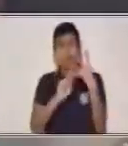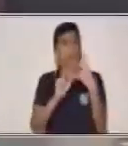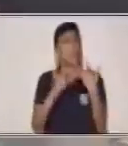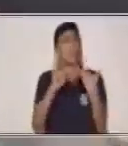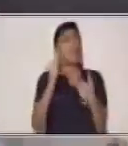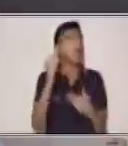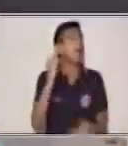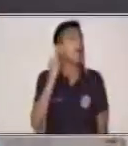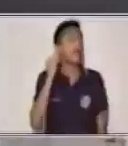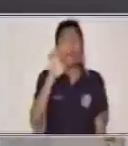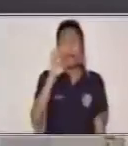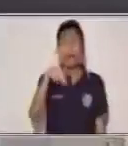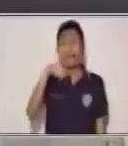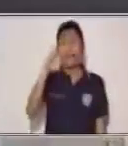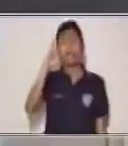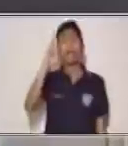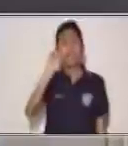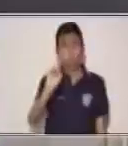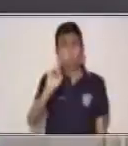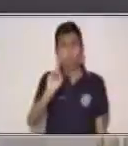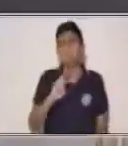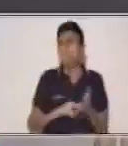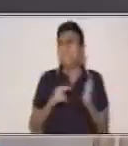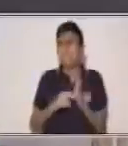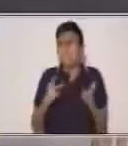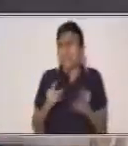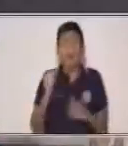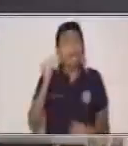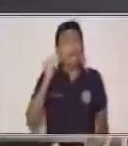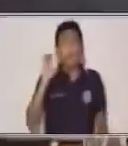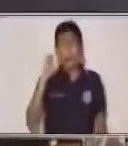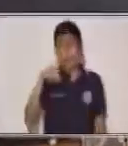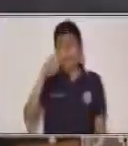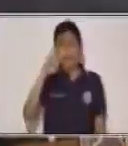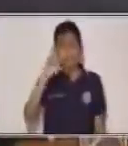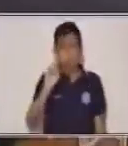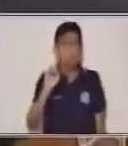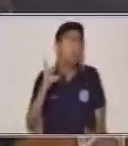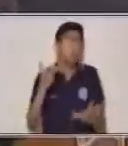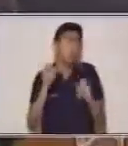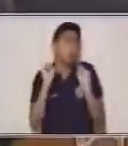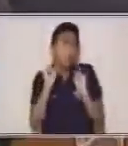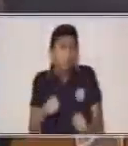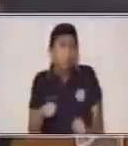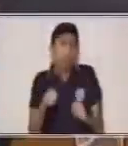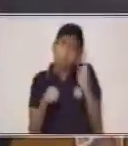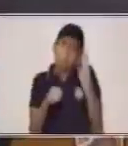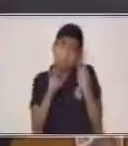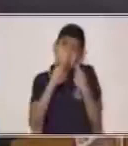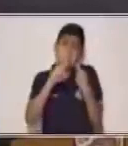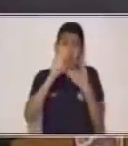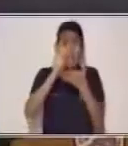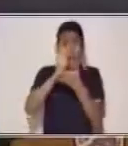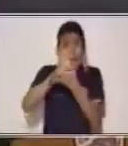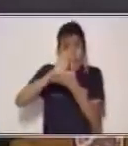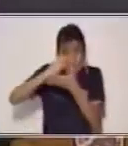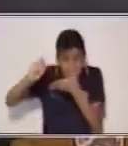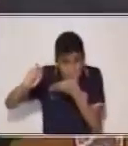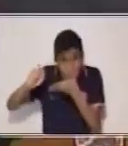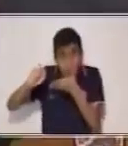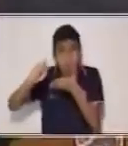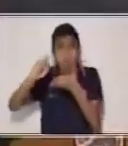¿A qué nos referimos con género? ¿A qué puede estar escrito en verso